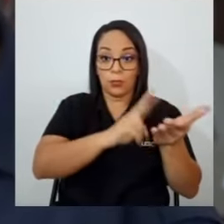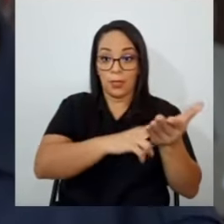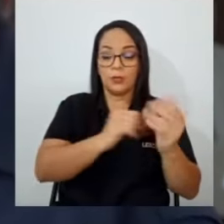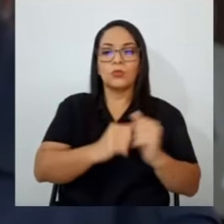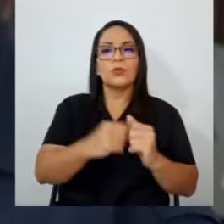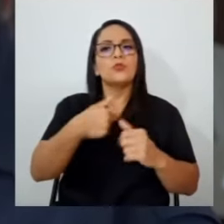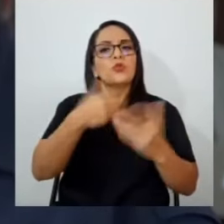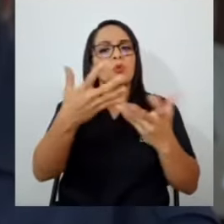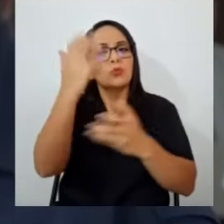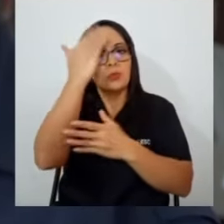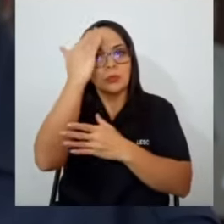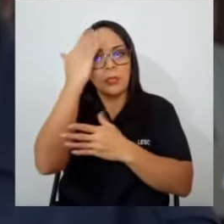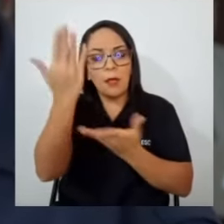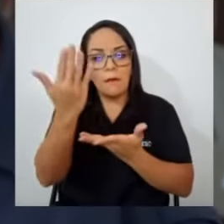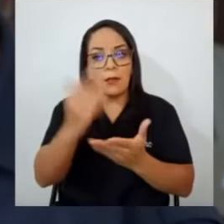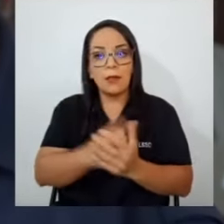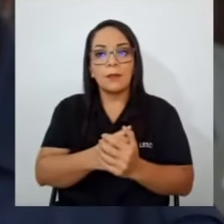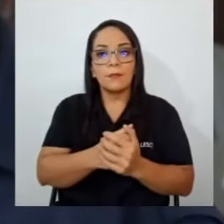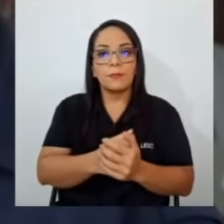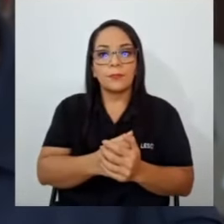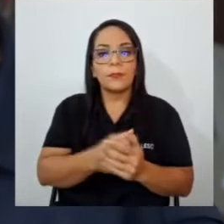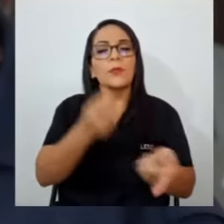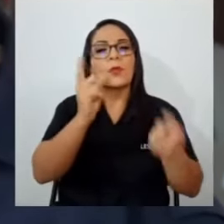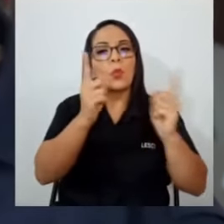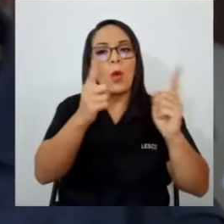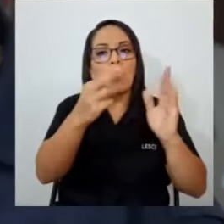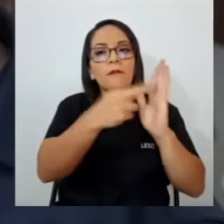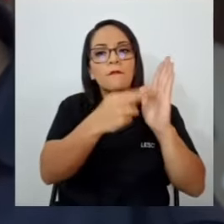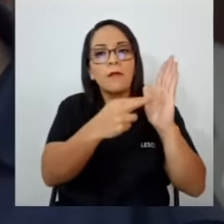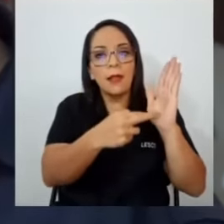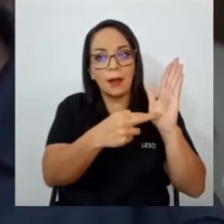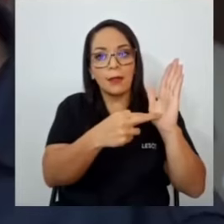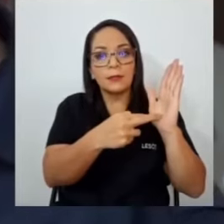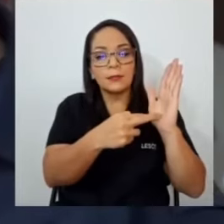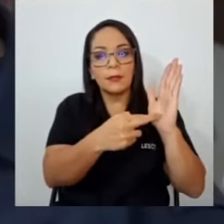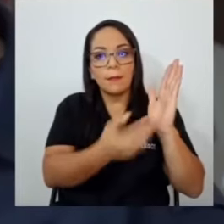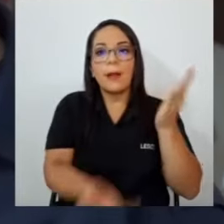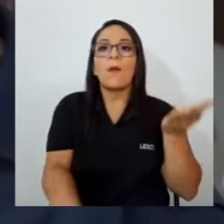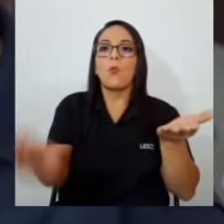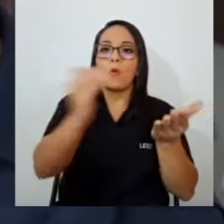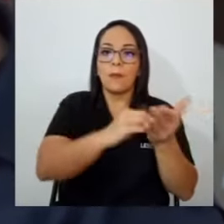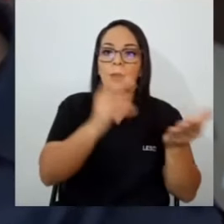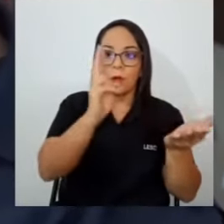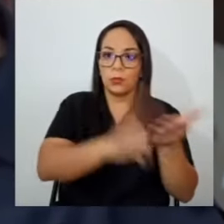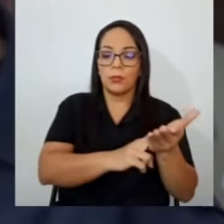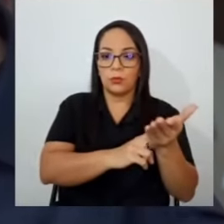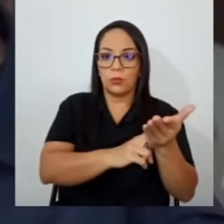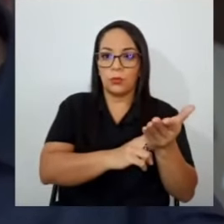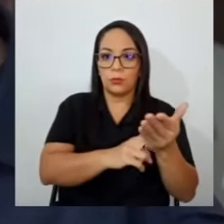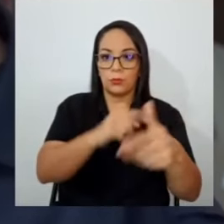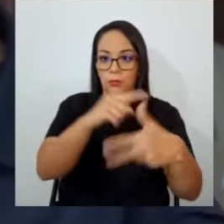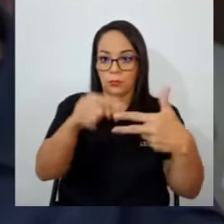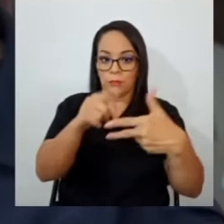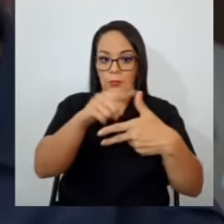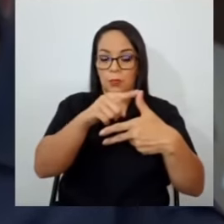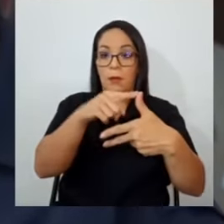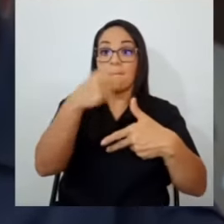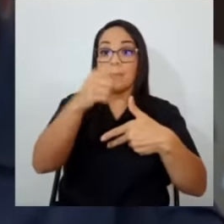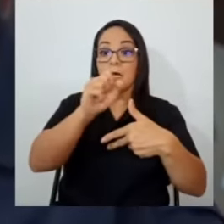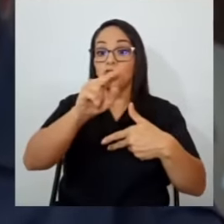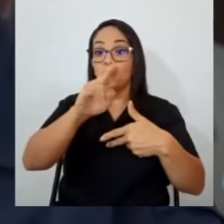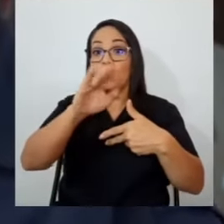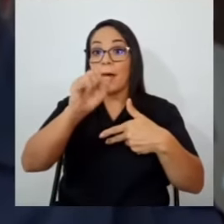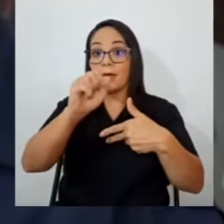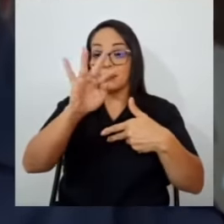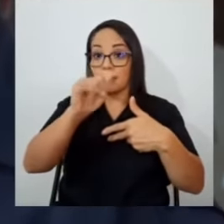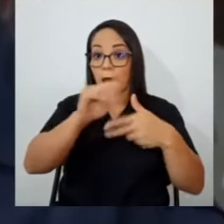quisiera conocer o quisiéramos conocer cuáles van a ser las reglas para la renovación en tres términos. Uno, si va a ser subasta o no va haber